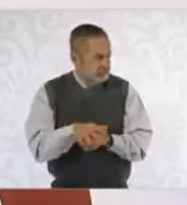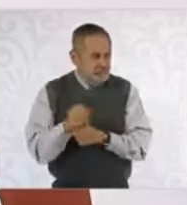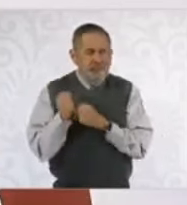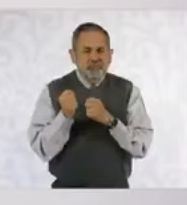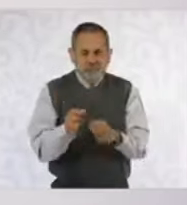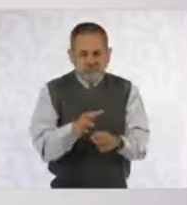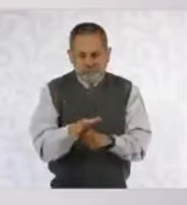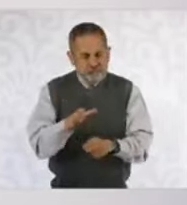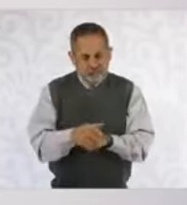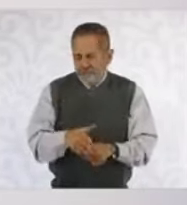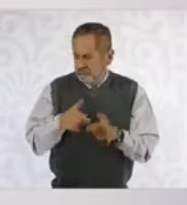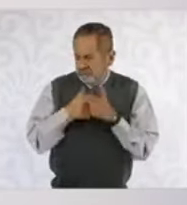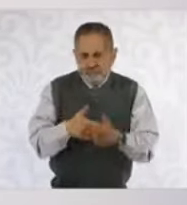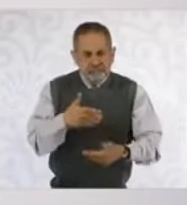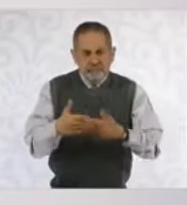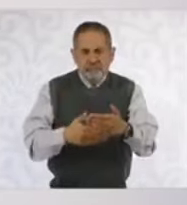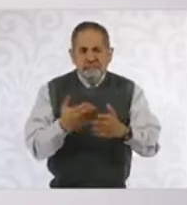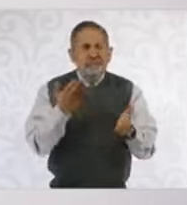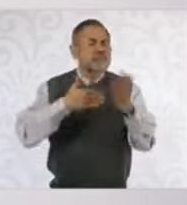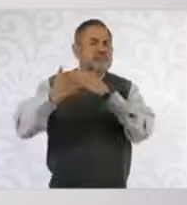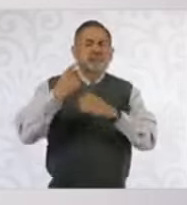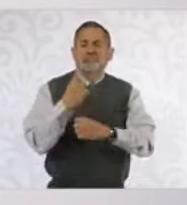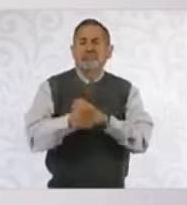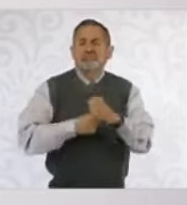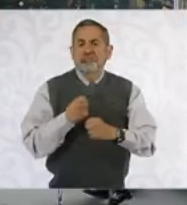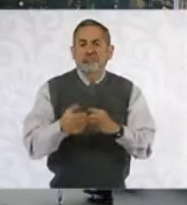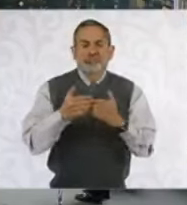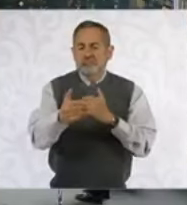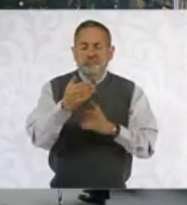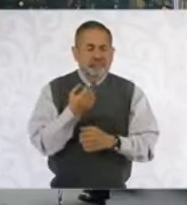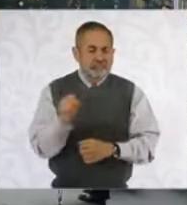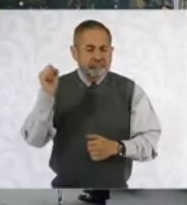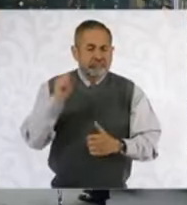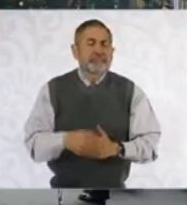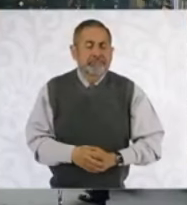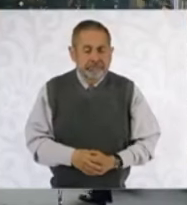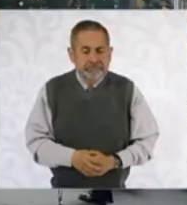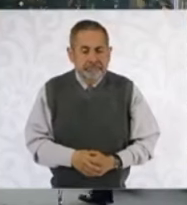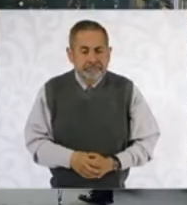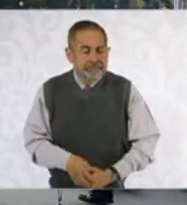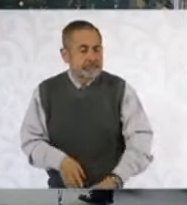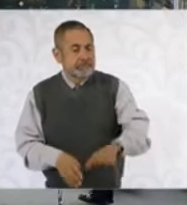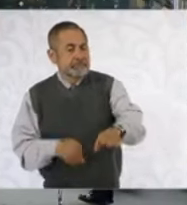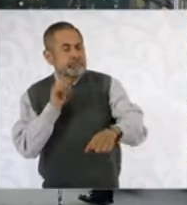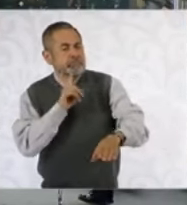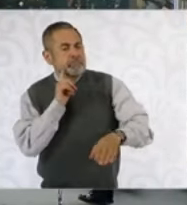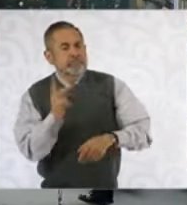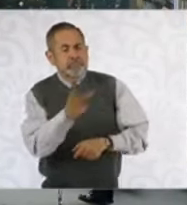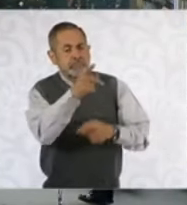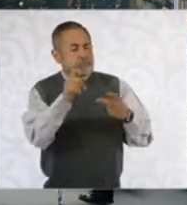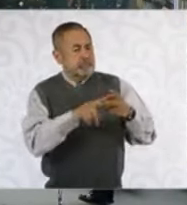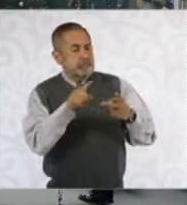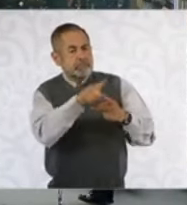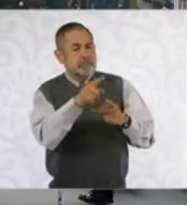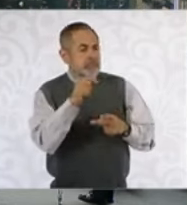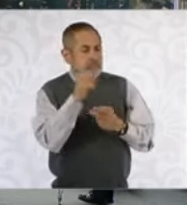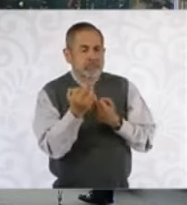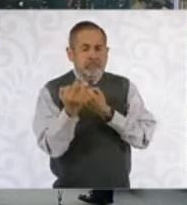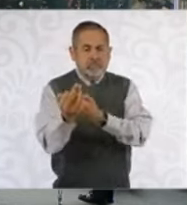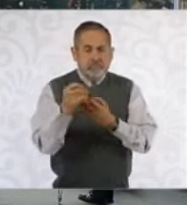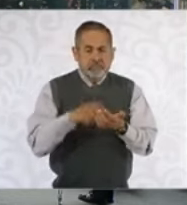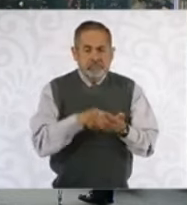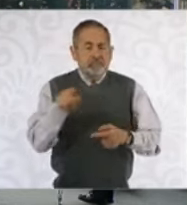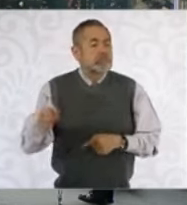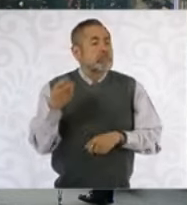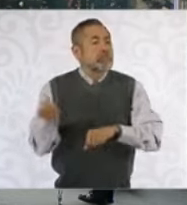vamos a salir adelante el próximo año. Y también en su comparecencia con legisladores, el secretario